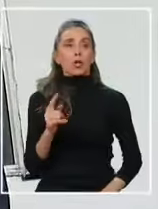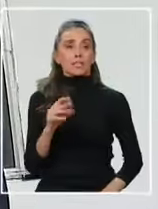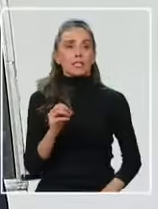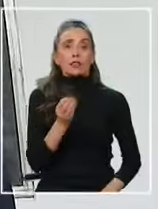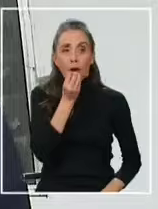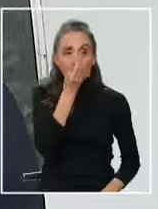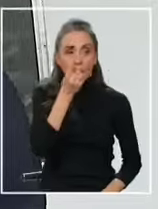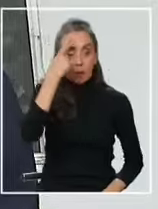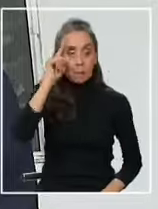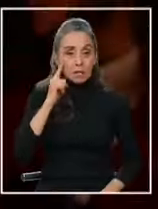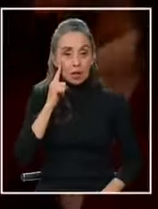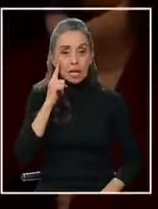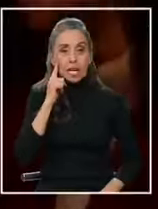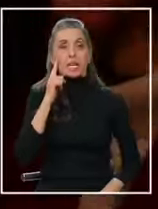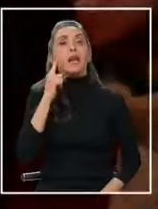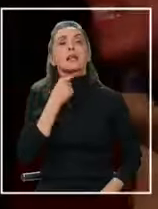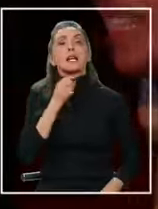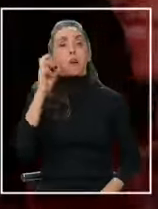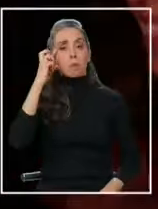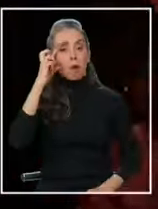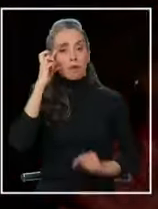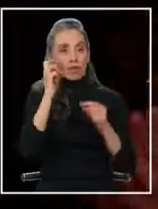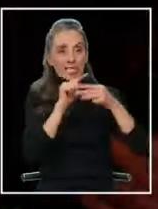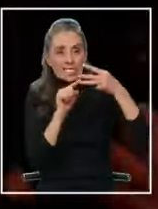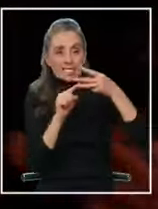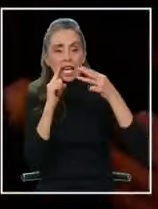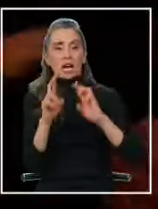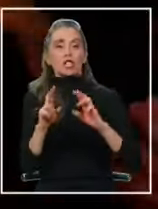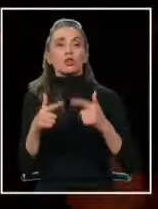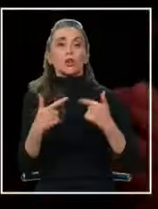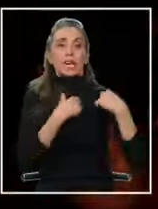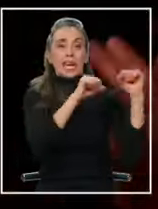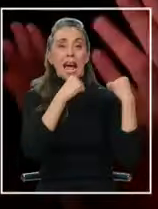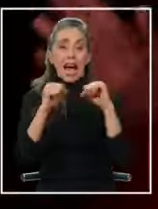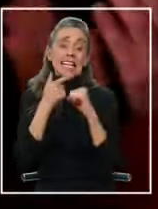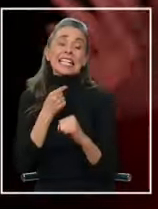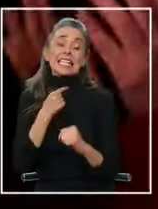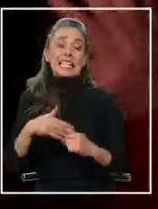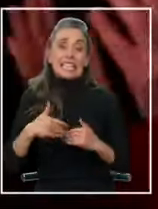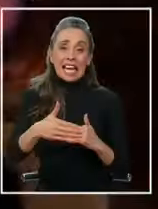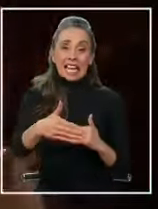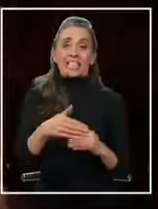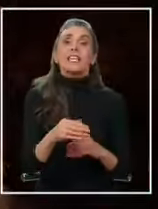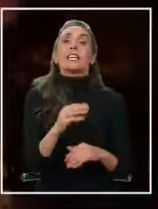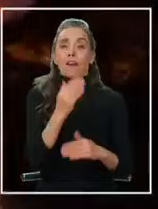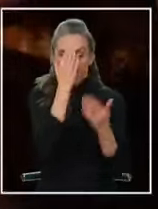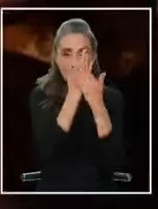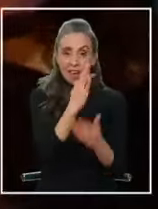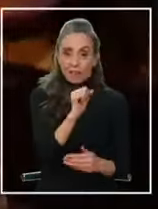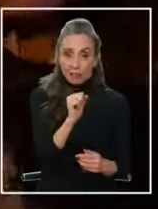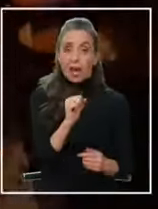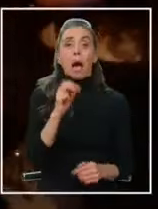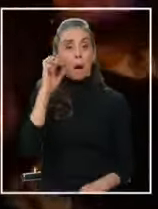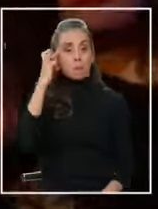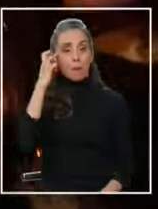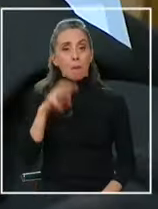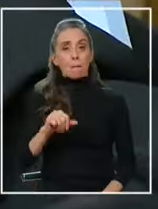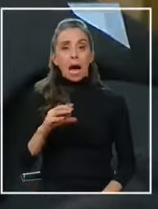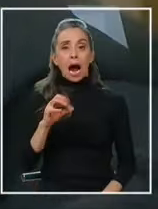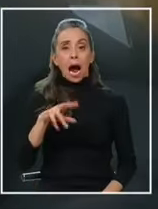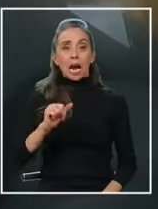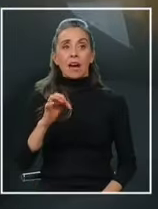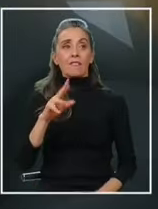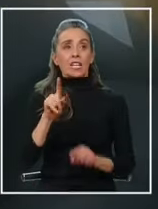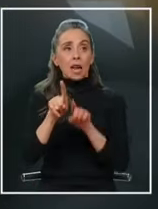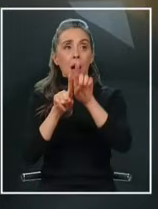floría, la floría, cabla, cabla. Las comunas que el Frente Amplio deseaba en Providencia, Macarena Fernández, logró un